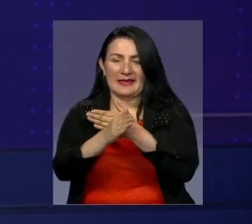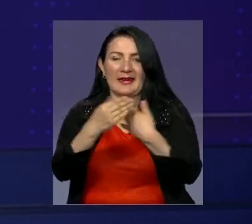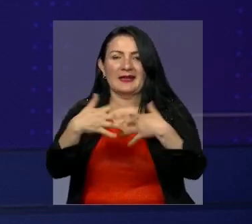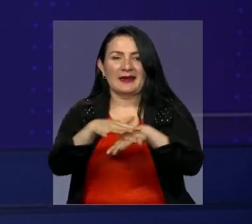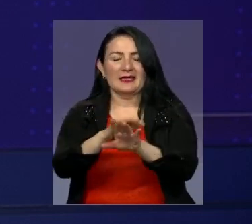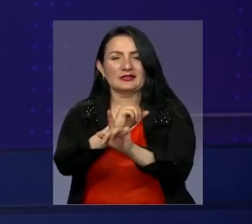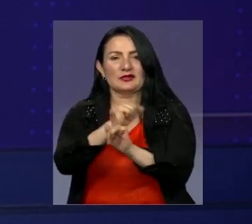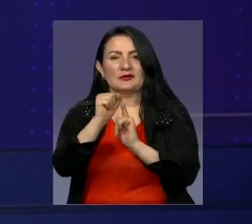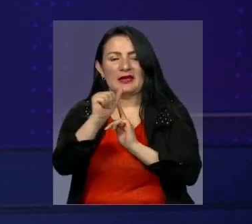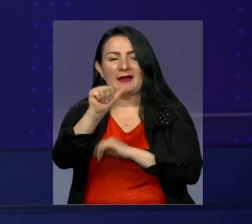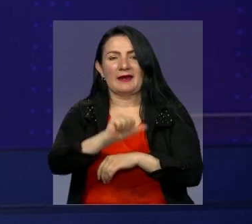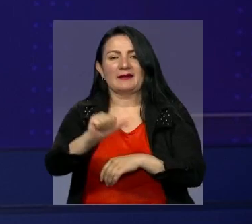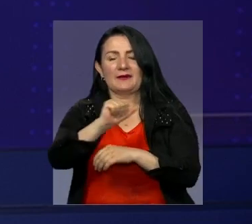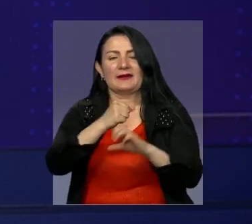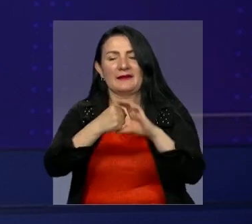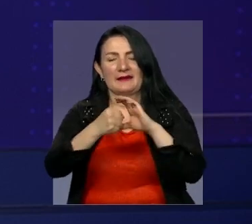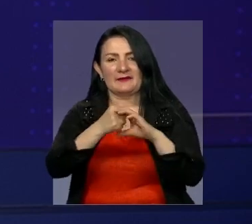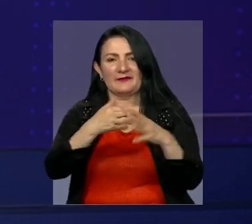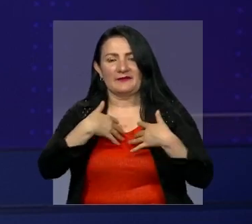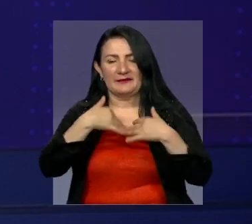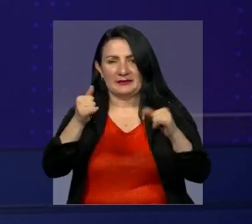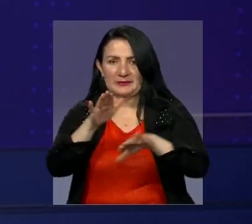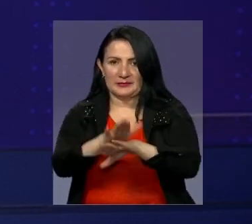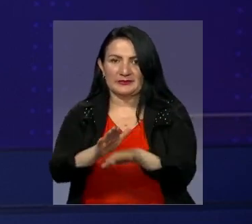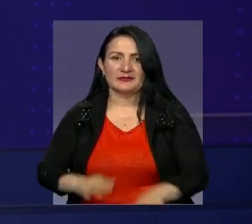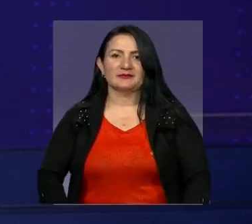redes sociales, arroba canal capital. ¡Feliz tarde!